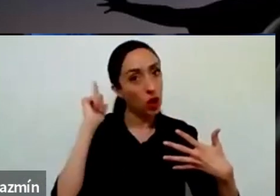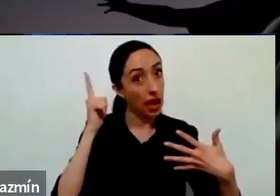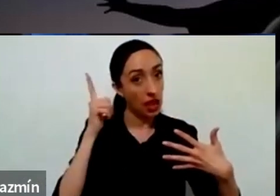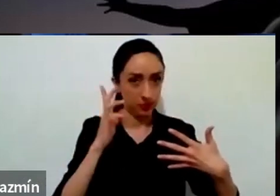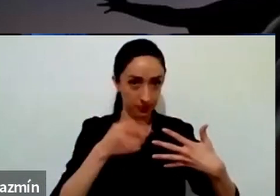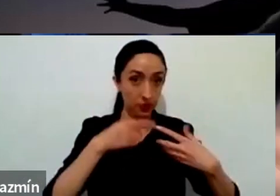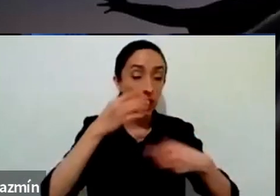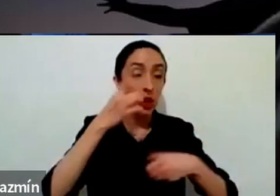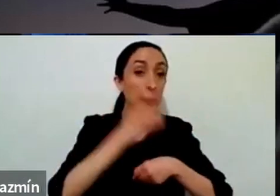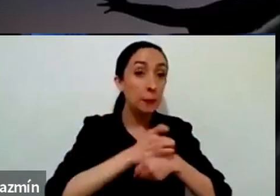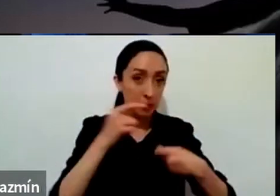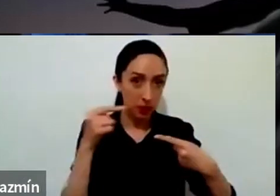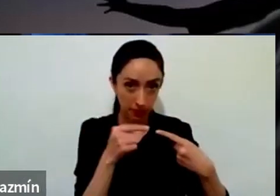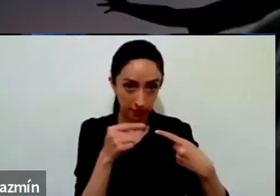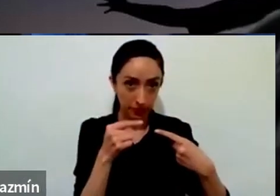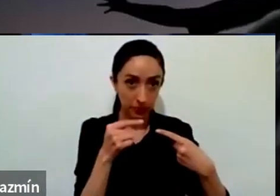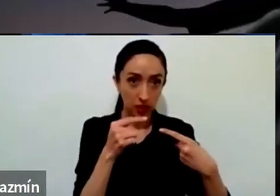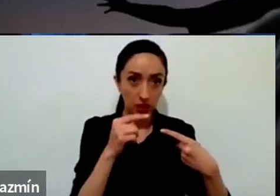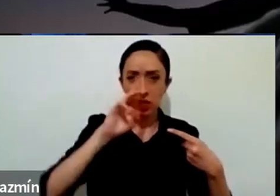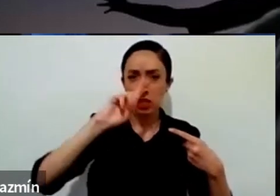recoger el día,